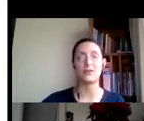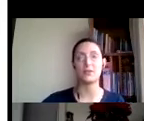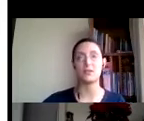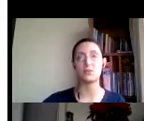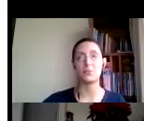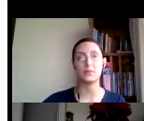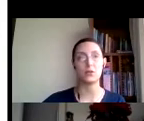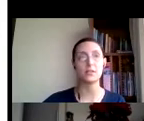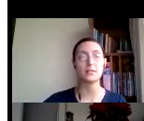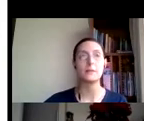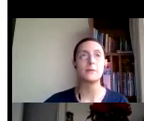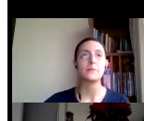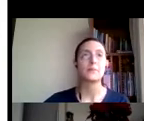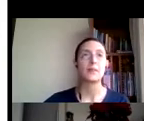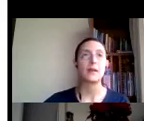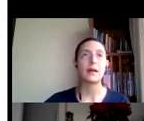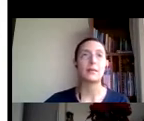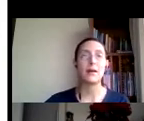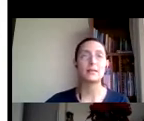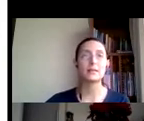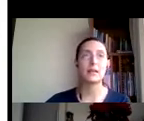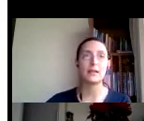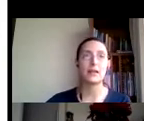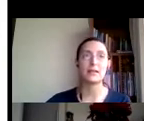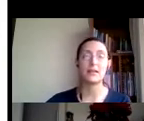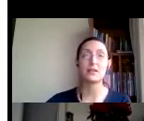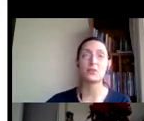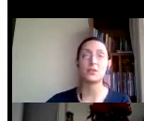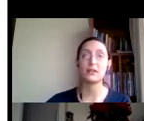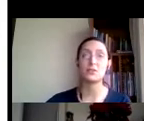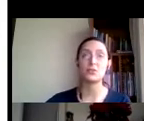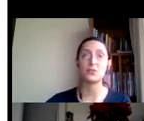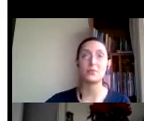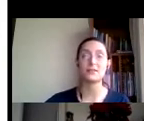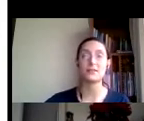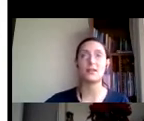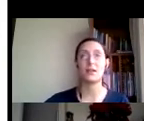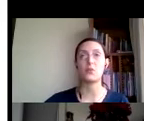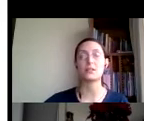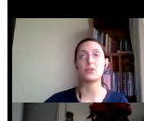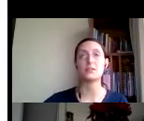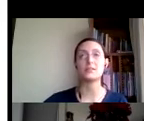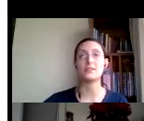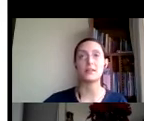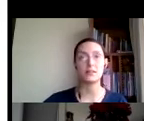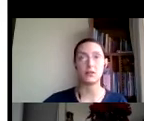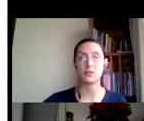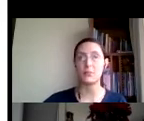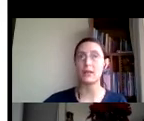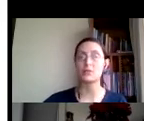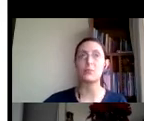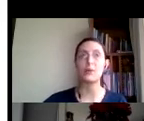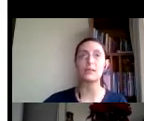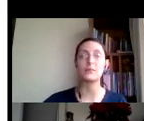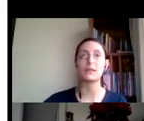con los jefes y supervisores. Además, la rigidez de contratos, normas y regulaciones internas de los